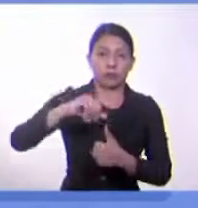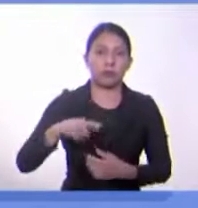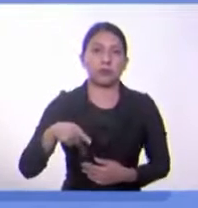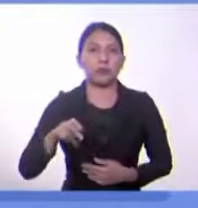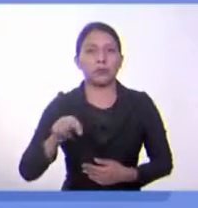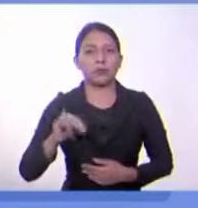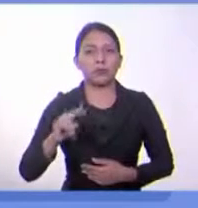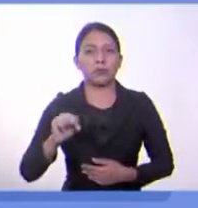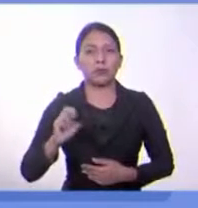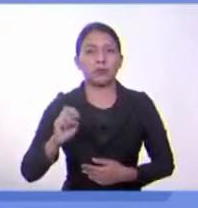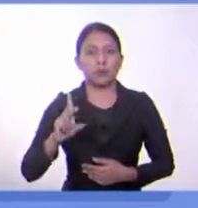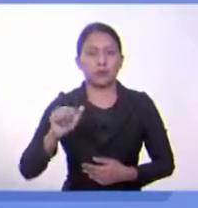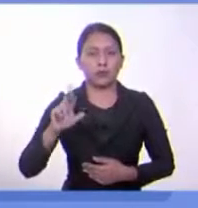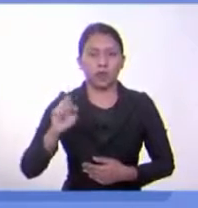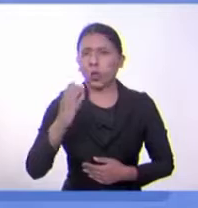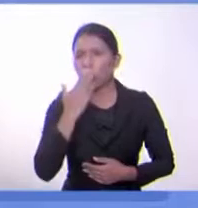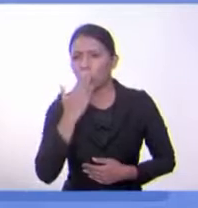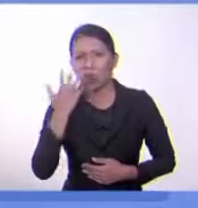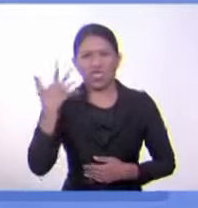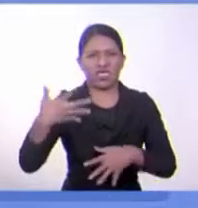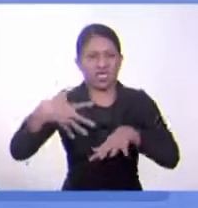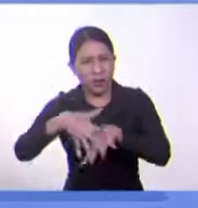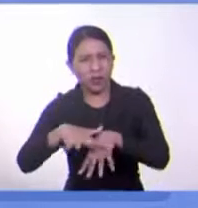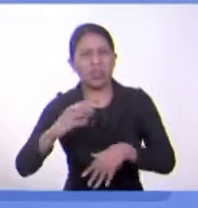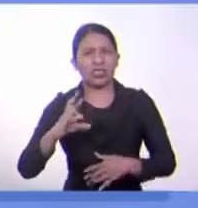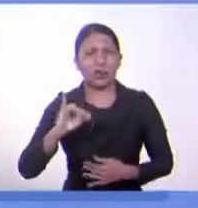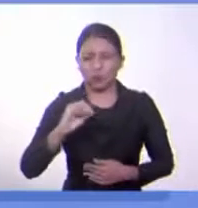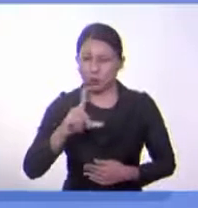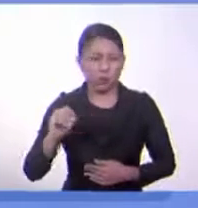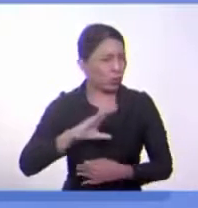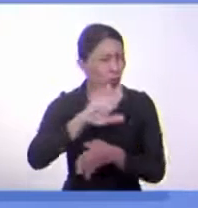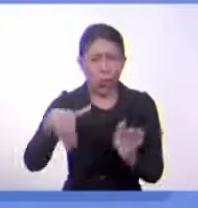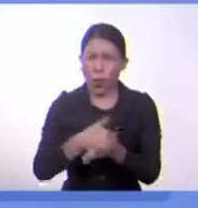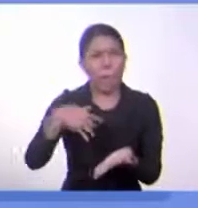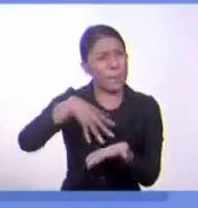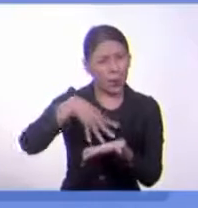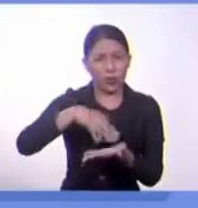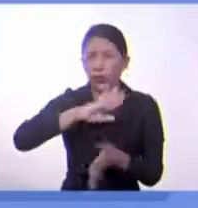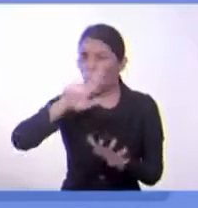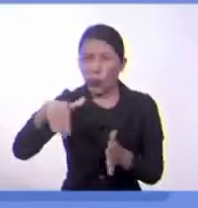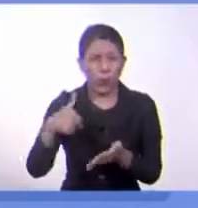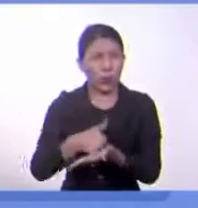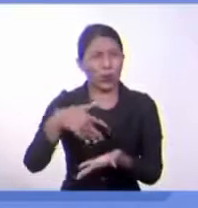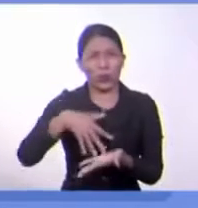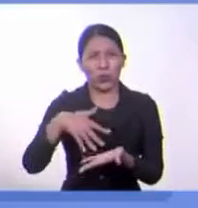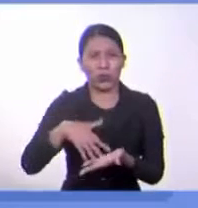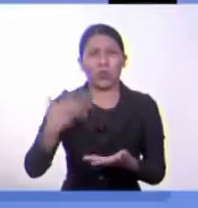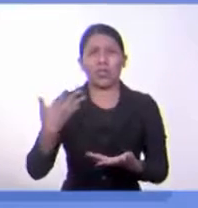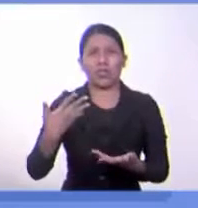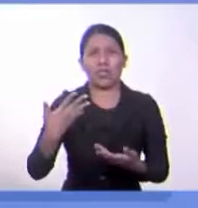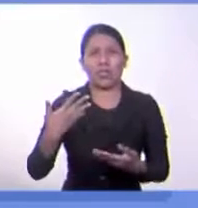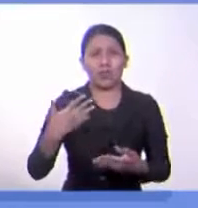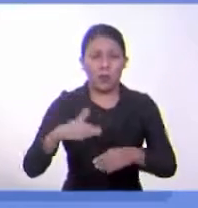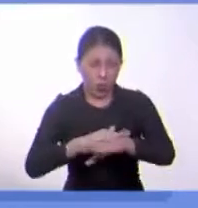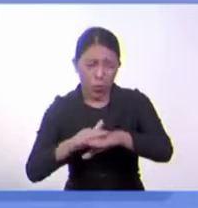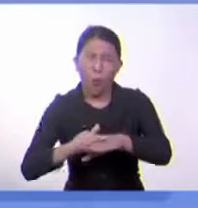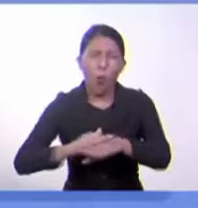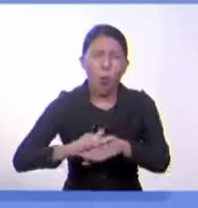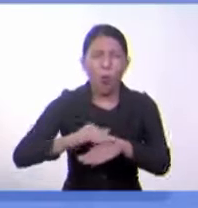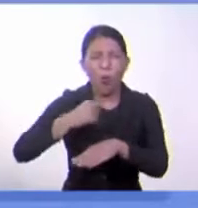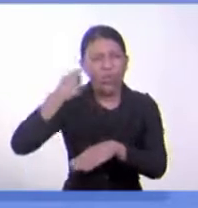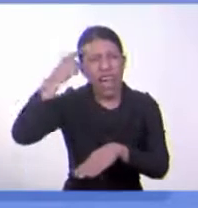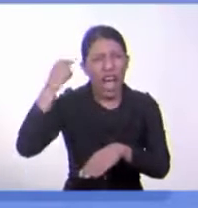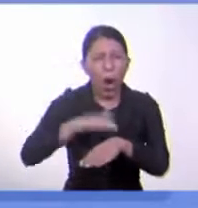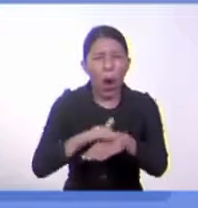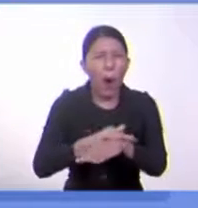criollos, indígenas, mestizos y toda la población negra y mulata. Es decir, que la Asamblea